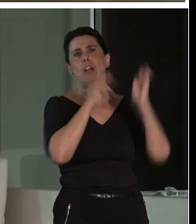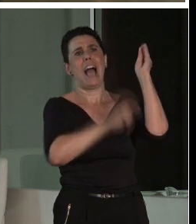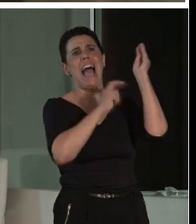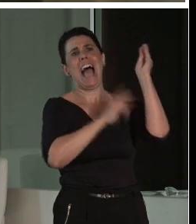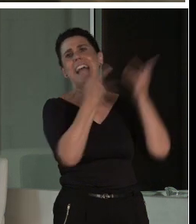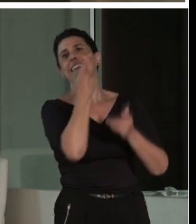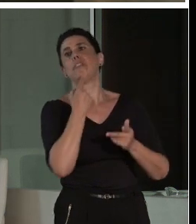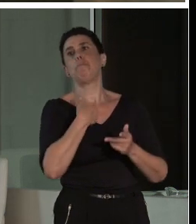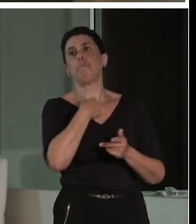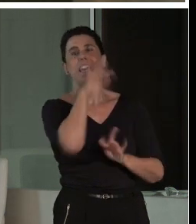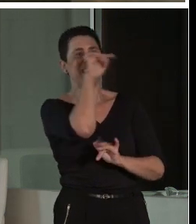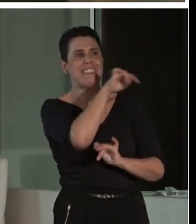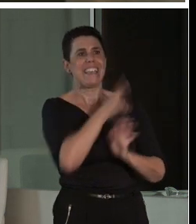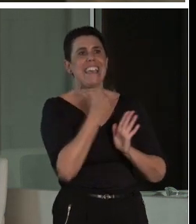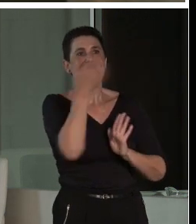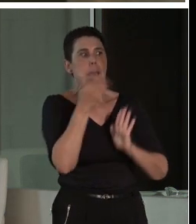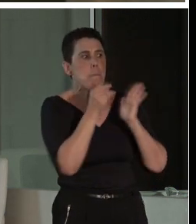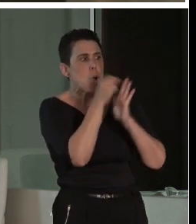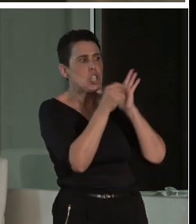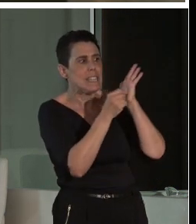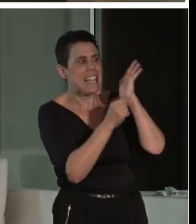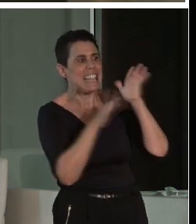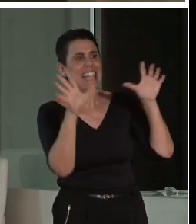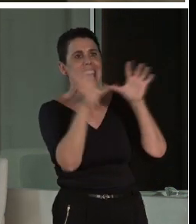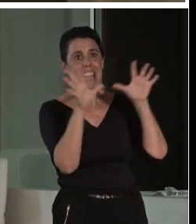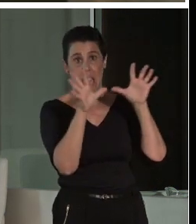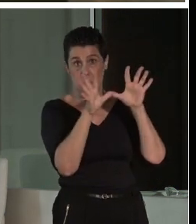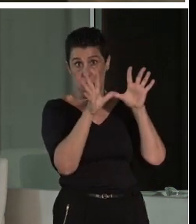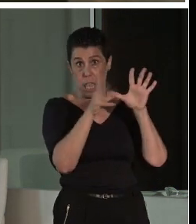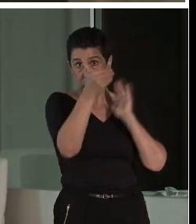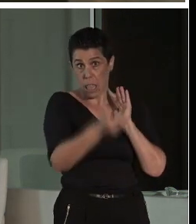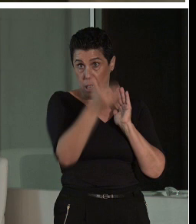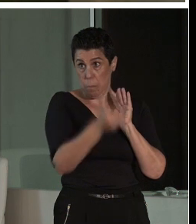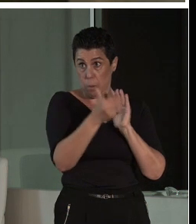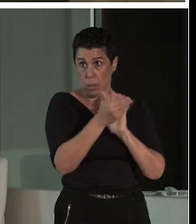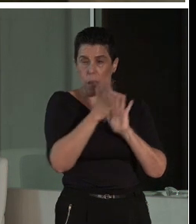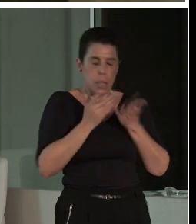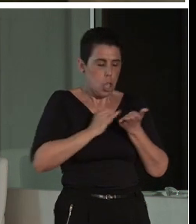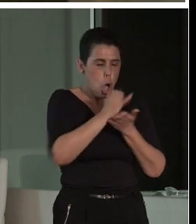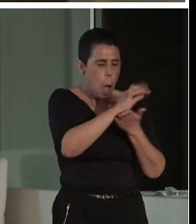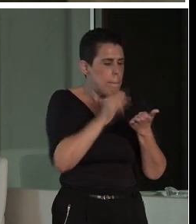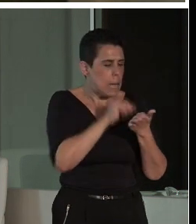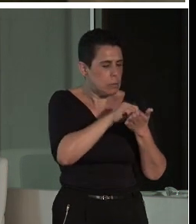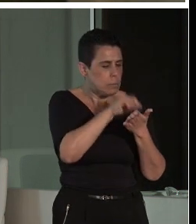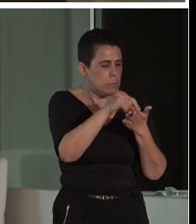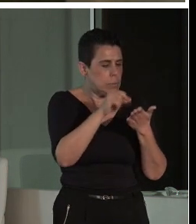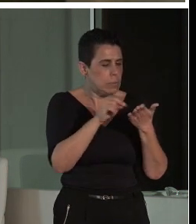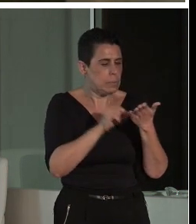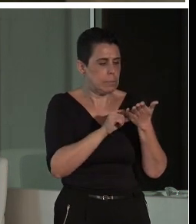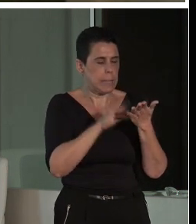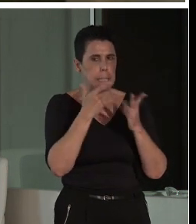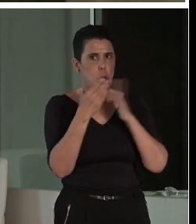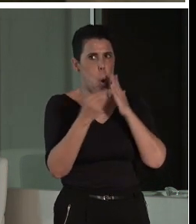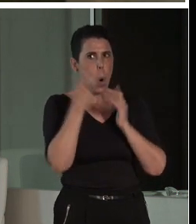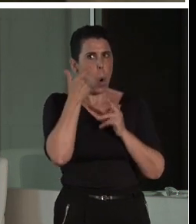diez ítems fundamentales. Este, este, yo los marco en el plano. Llega un usuario al que voy a testar.